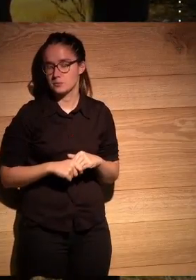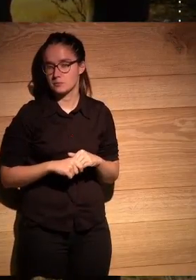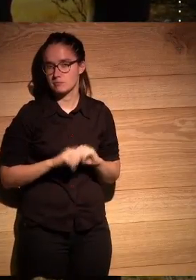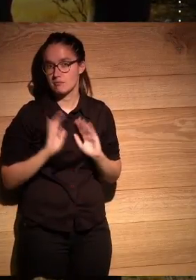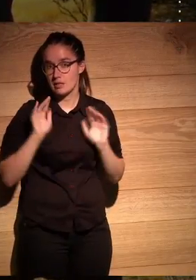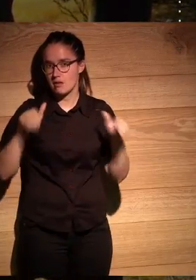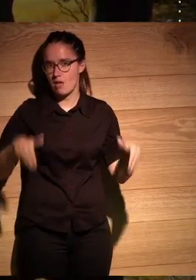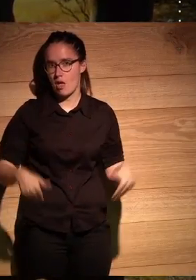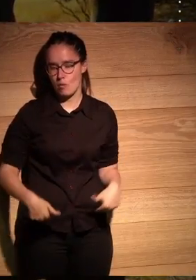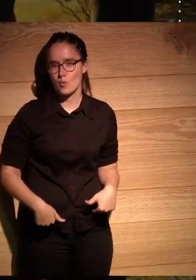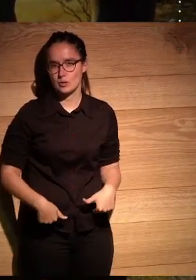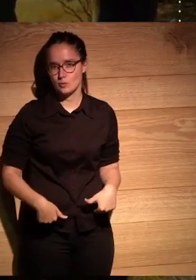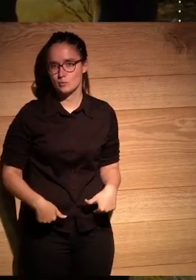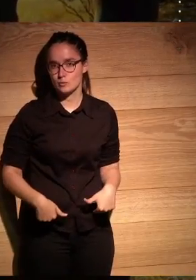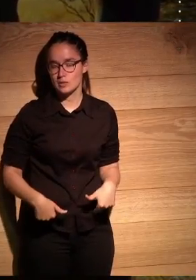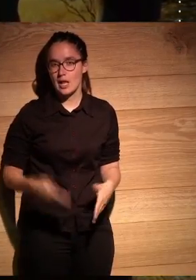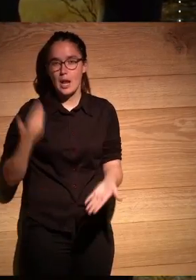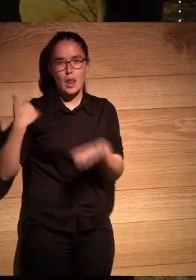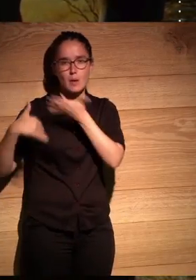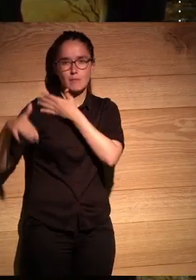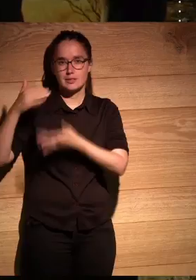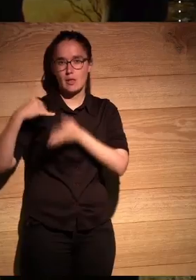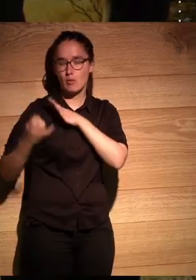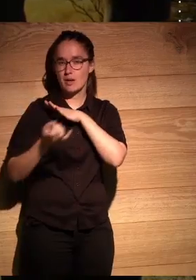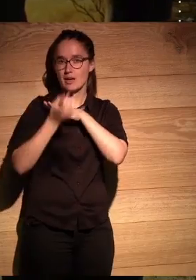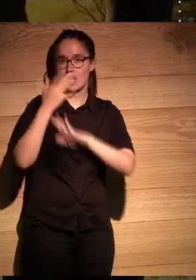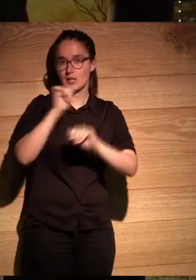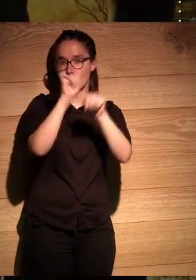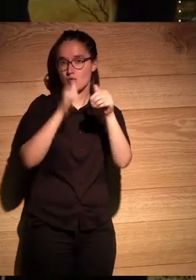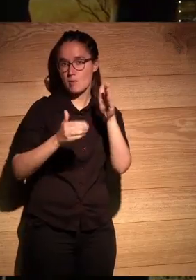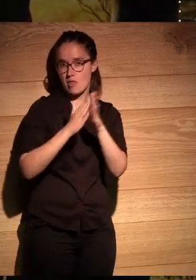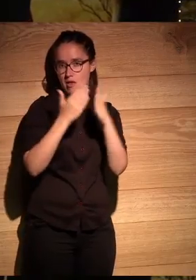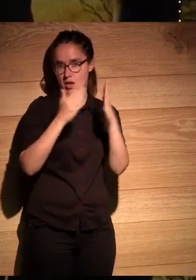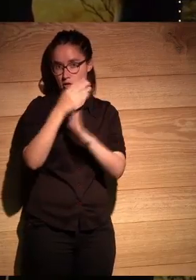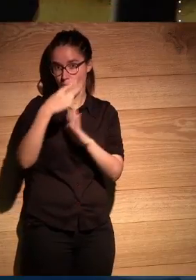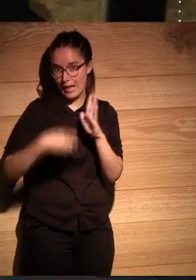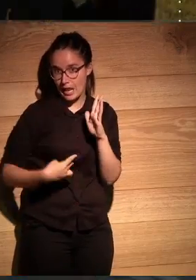he vuelto el pasado me envió una postal en forma de novela